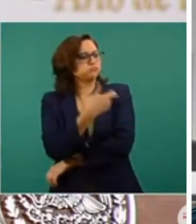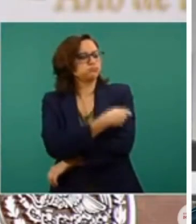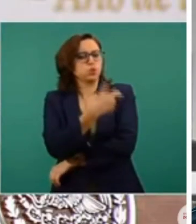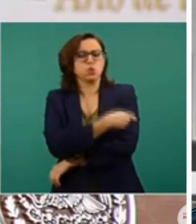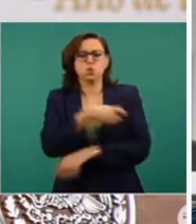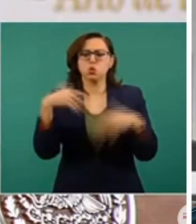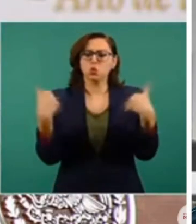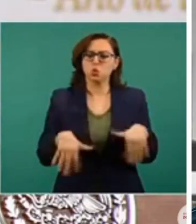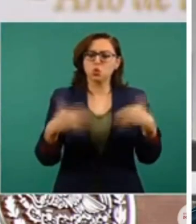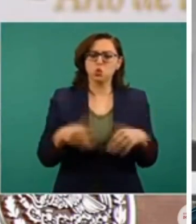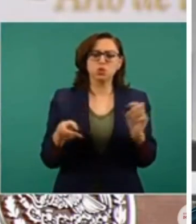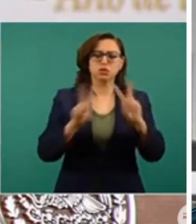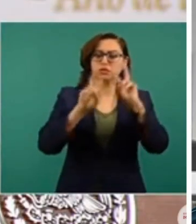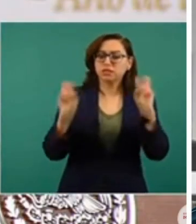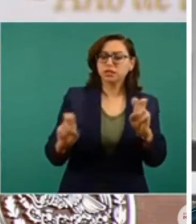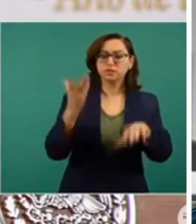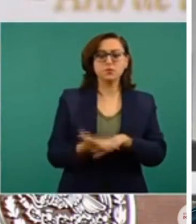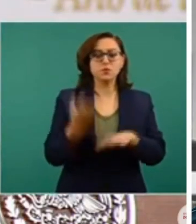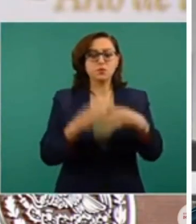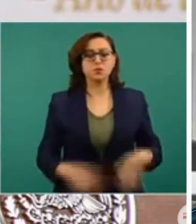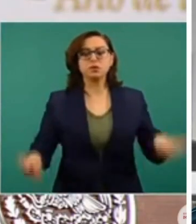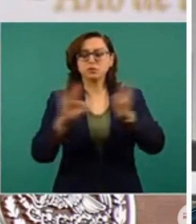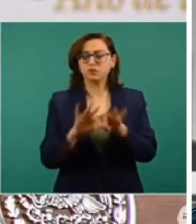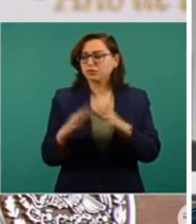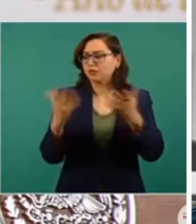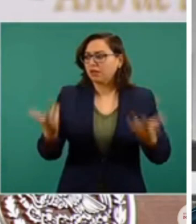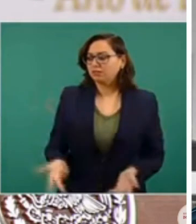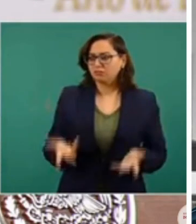actitud humana.